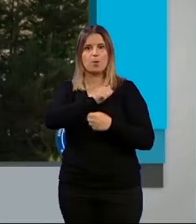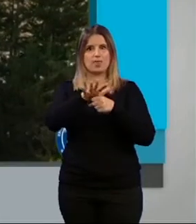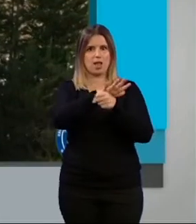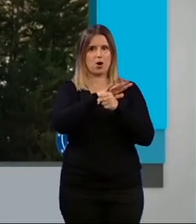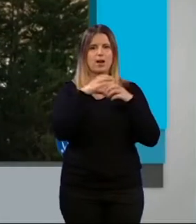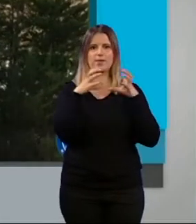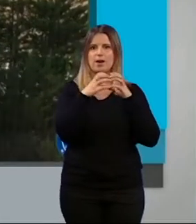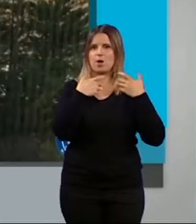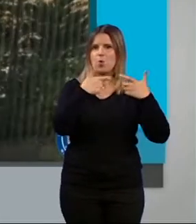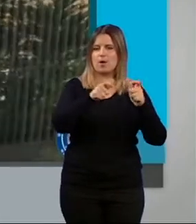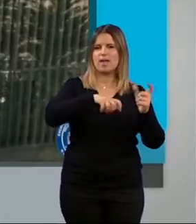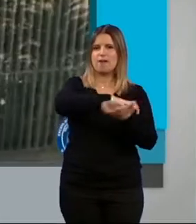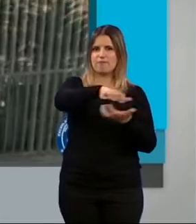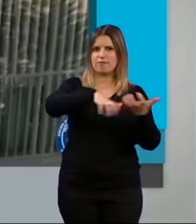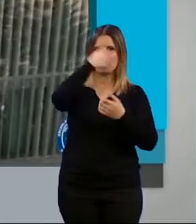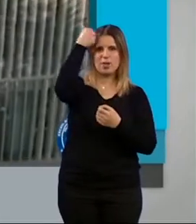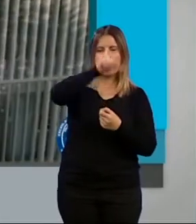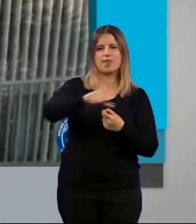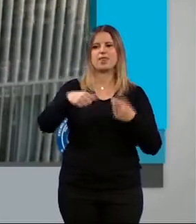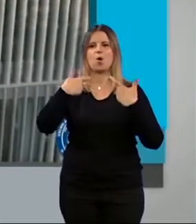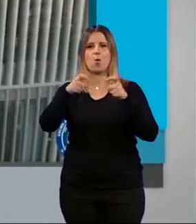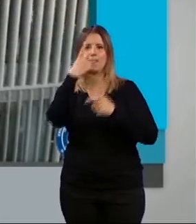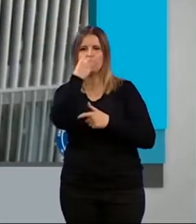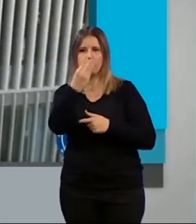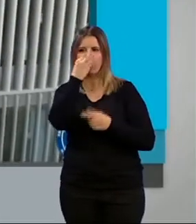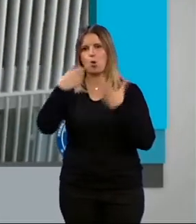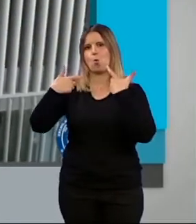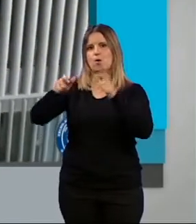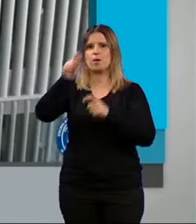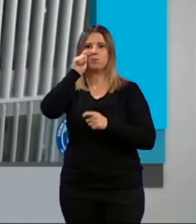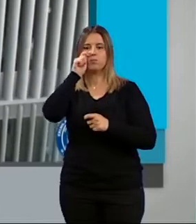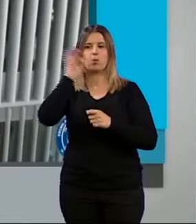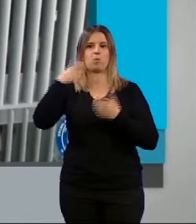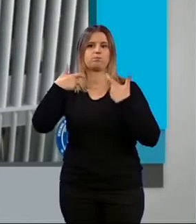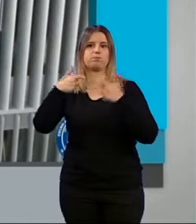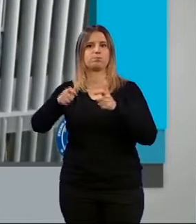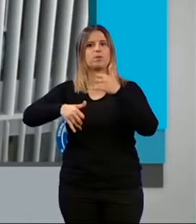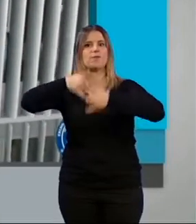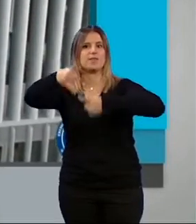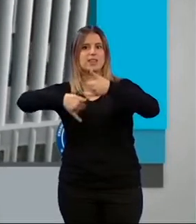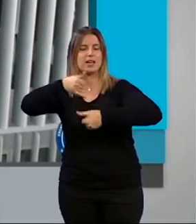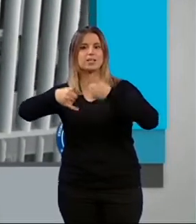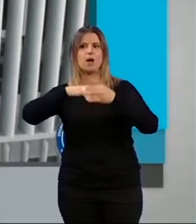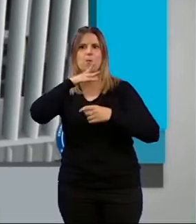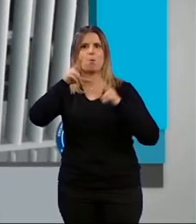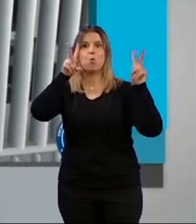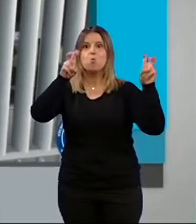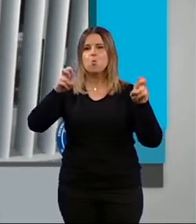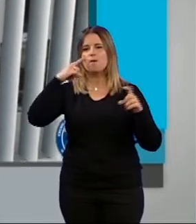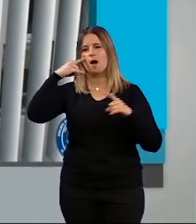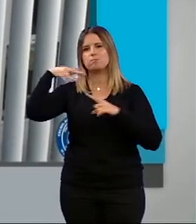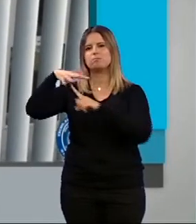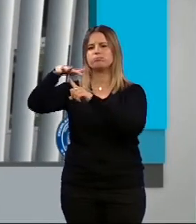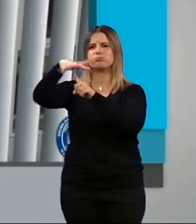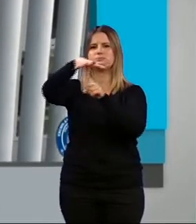Granada, como la Unidad de Violencia de Género, la Canina, la Unidad Turística, la de Bicicleta o la nueva Unidad Halcón, que permite a través de drones realizar un control